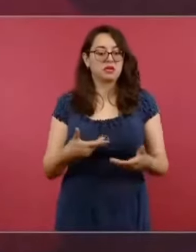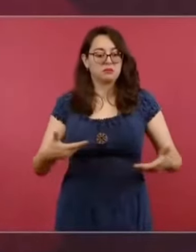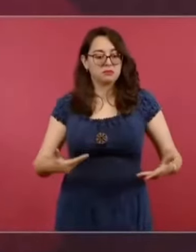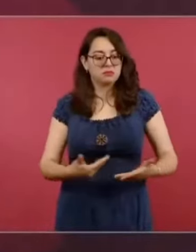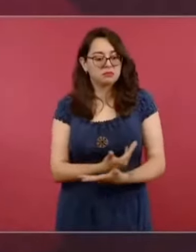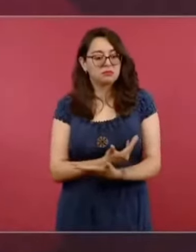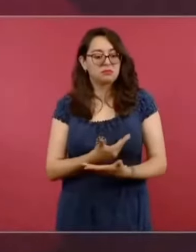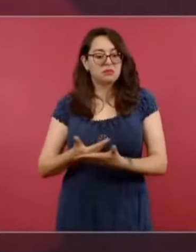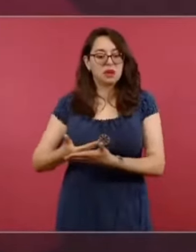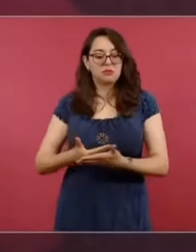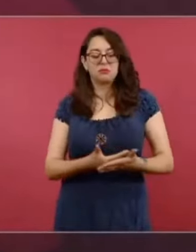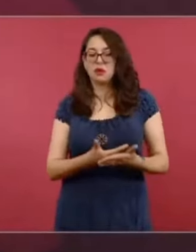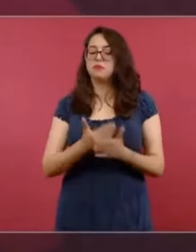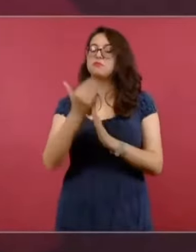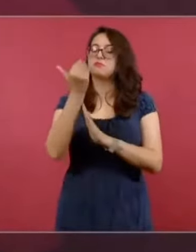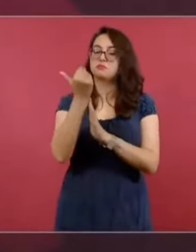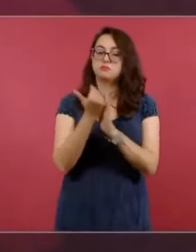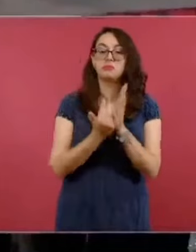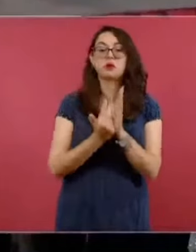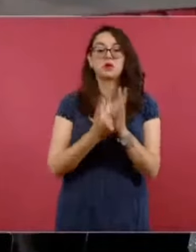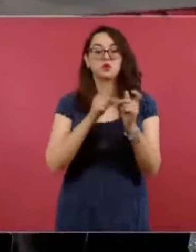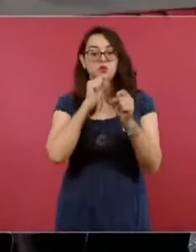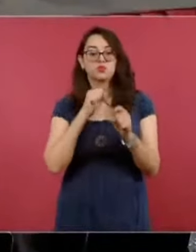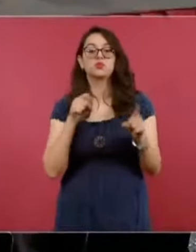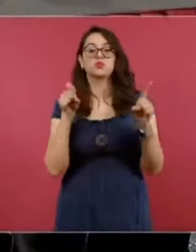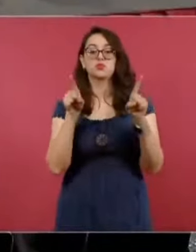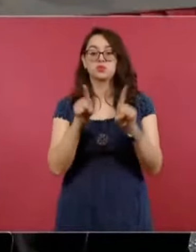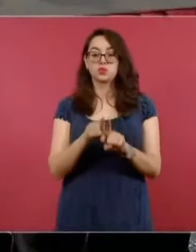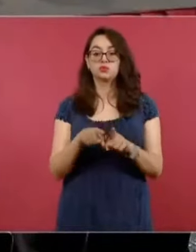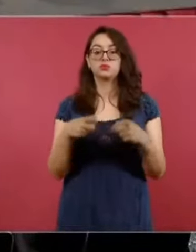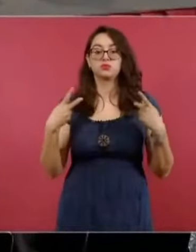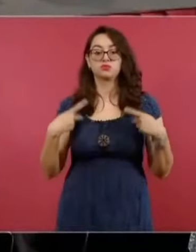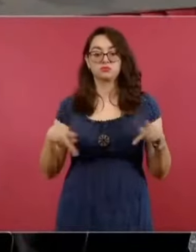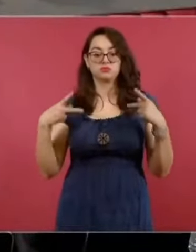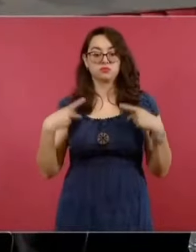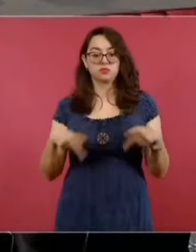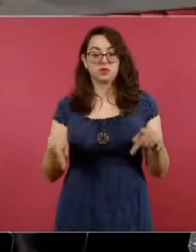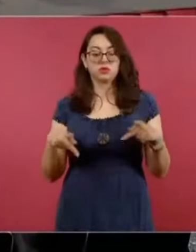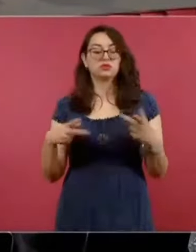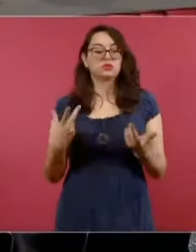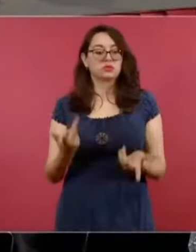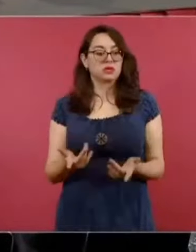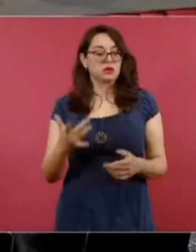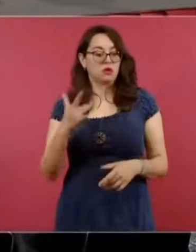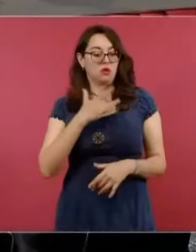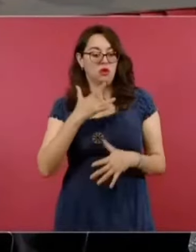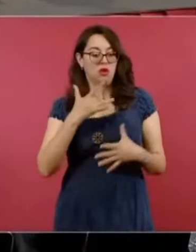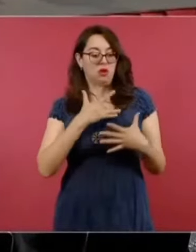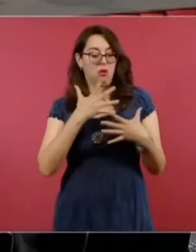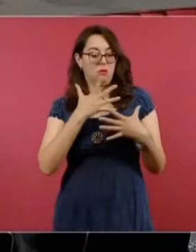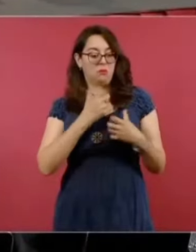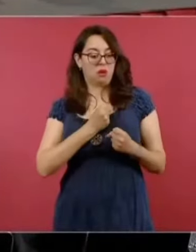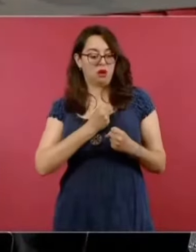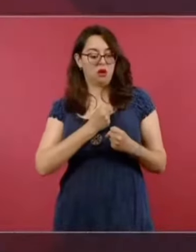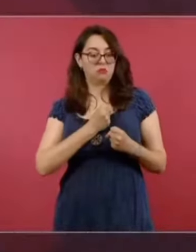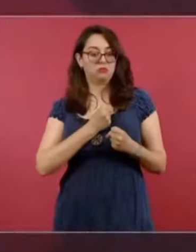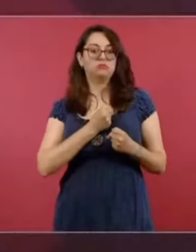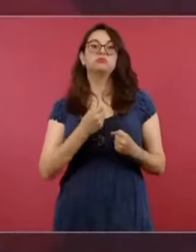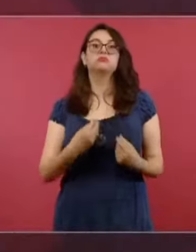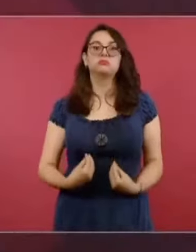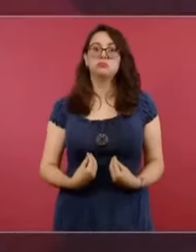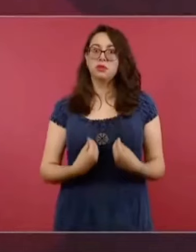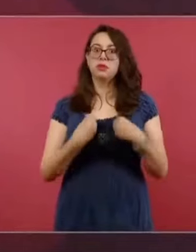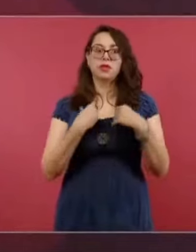y en la oportunidad y sobrevida en la atención de los pacientes que tienen infarto agudo del miocardio.